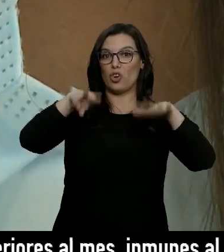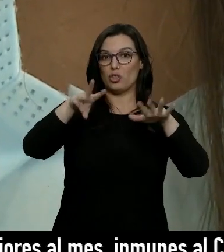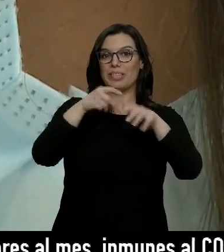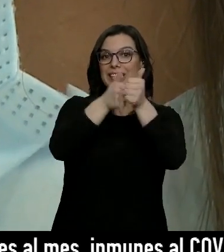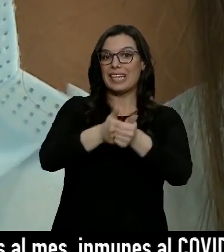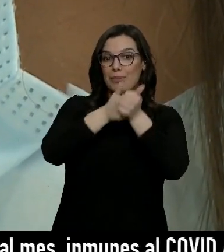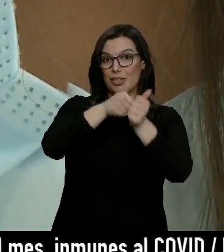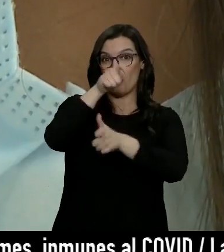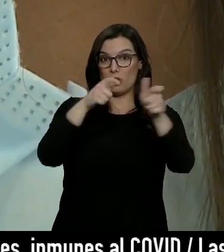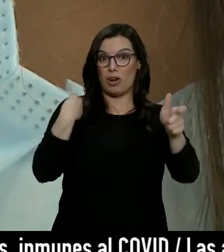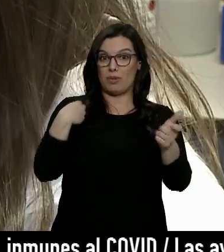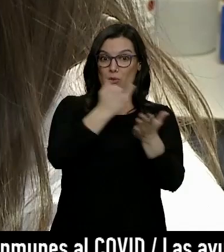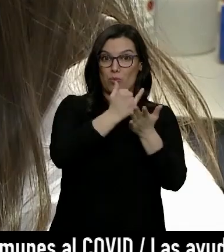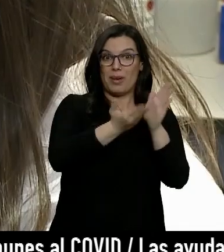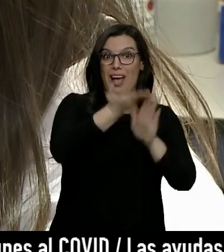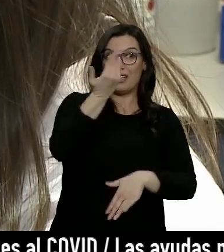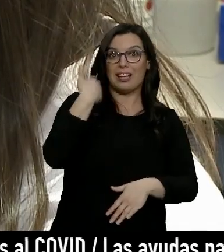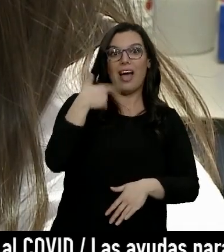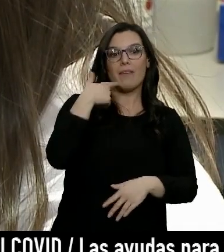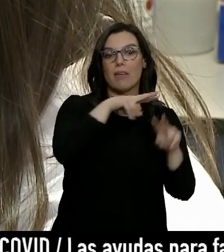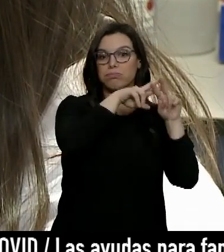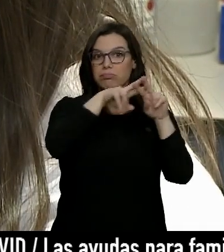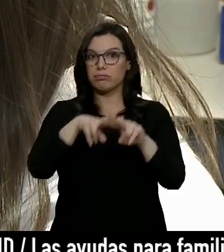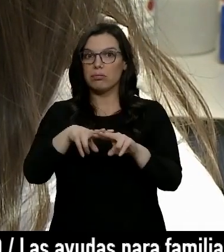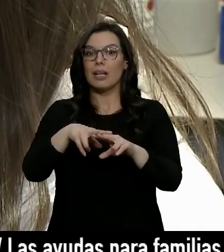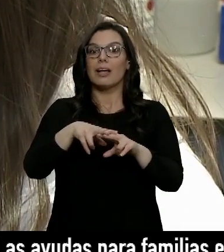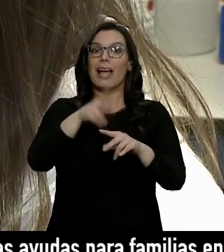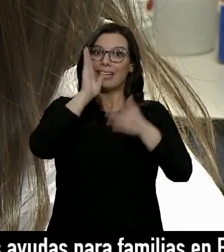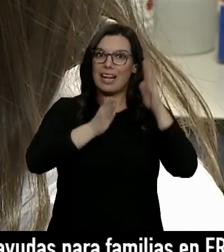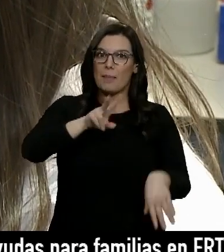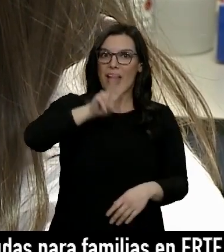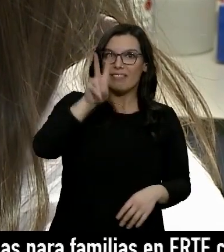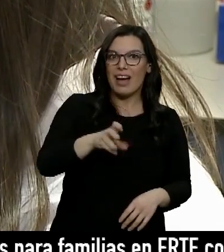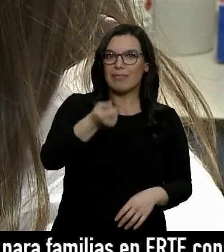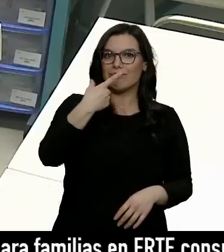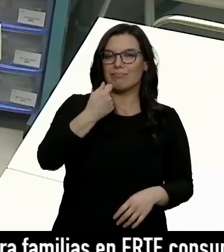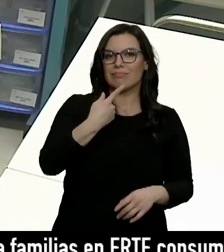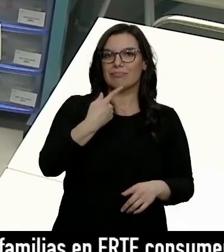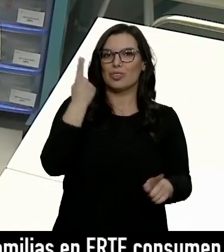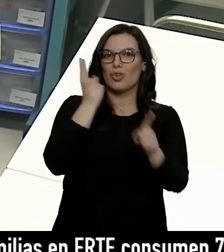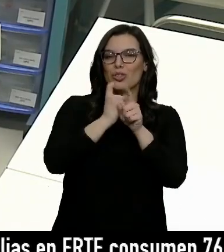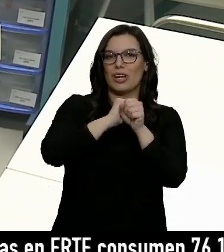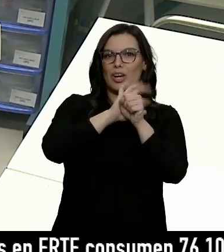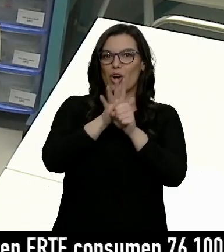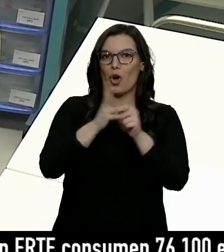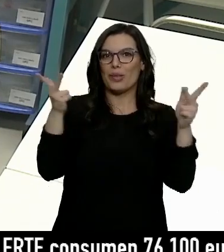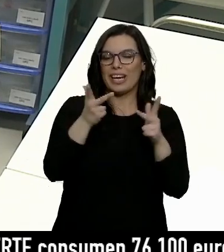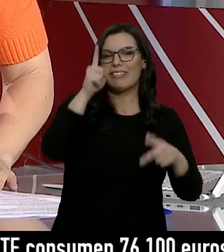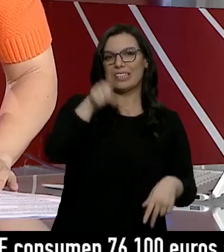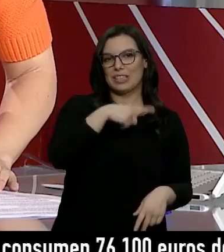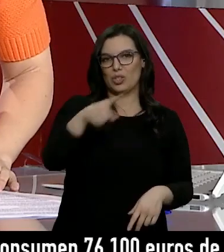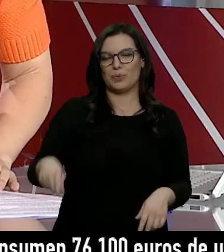seguimiento a los pacientes dados de alta para concluir si esta terapia celular puede ser el medicamento contra la COVID más grave.